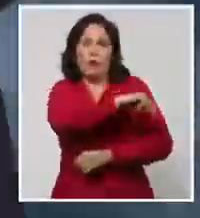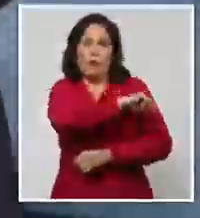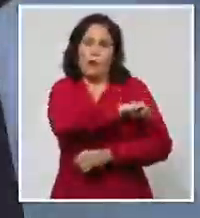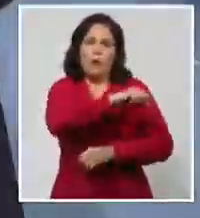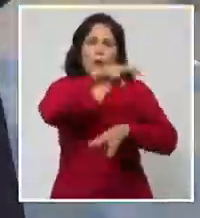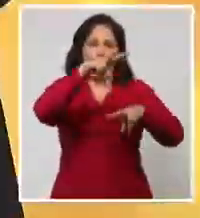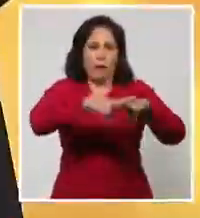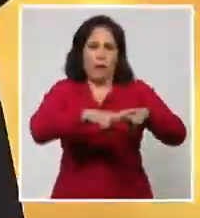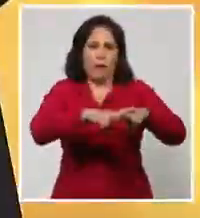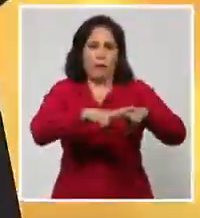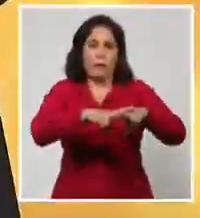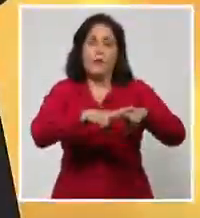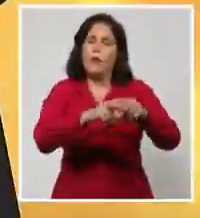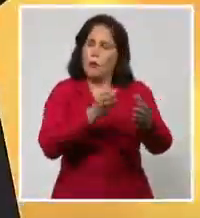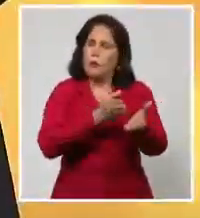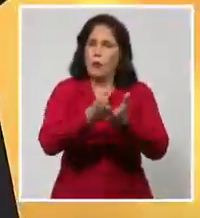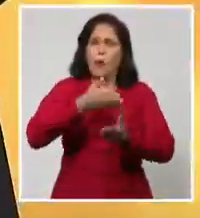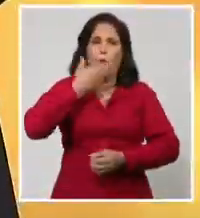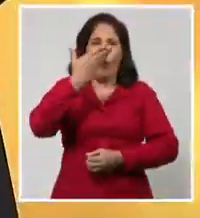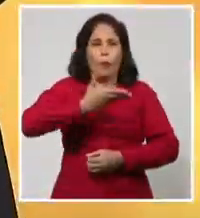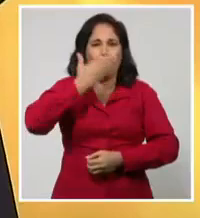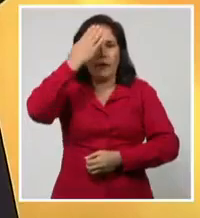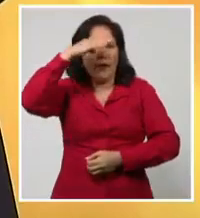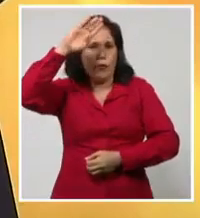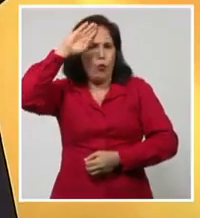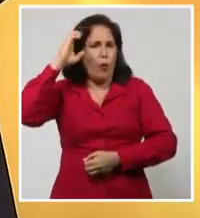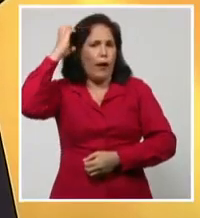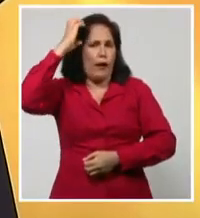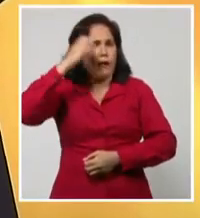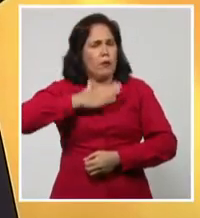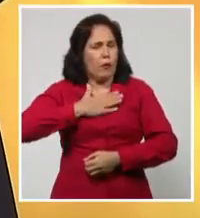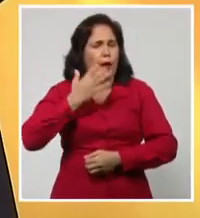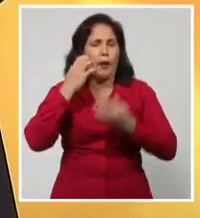capital, síganos en Comentar Cuba, su criterio nos interesa. Muy buenas tardes.